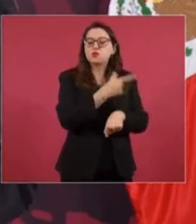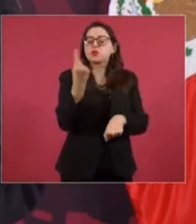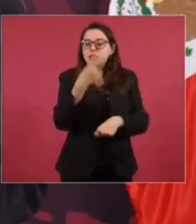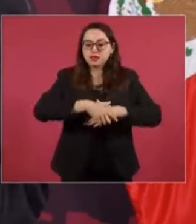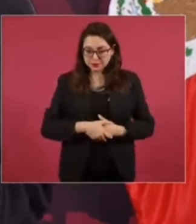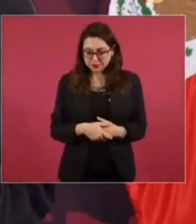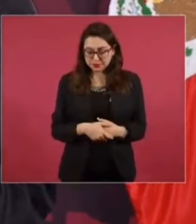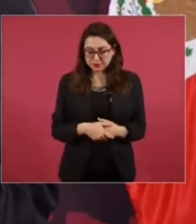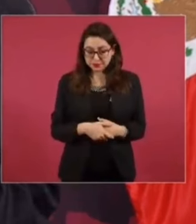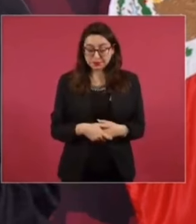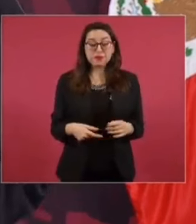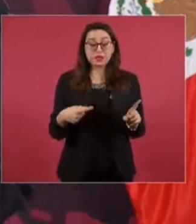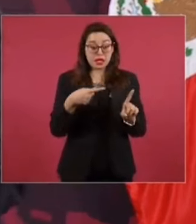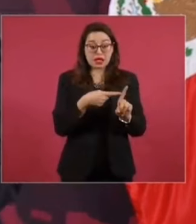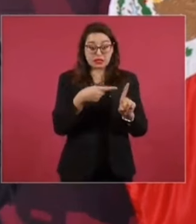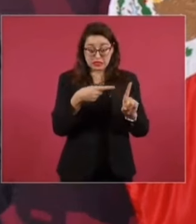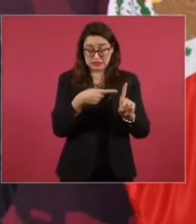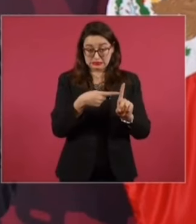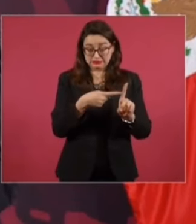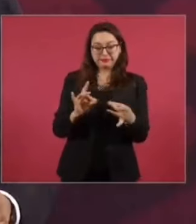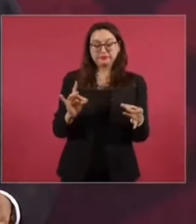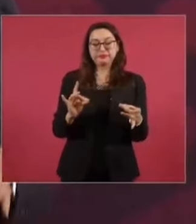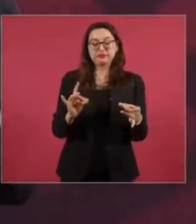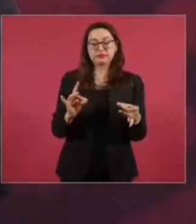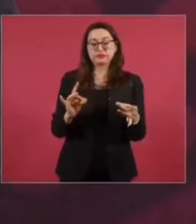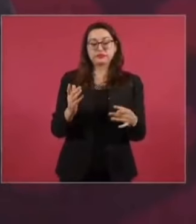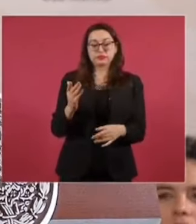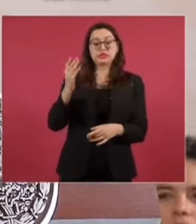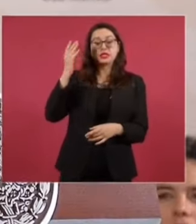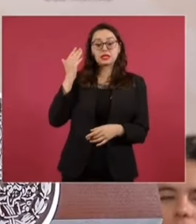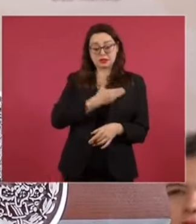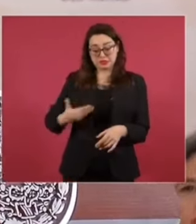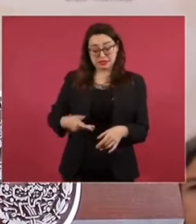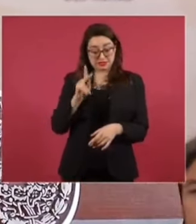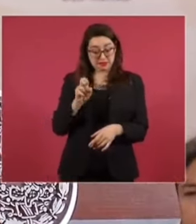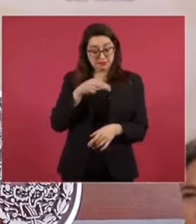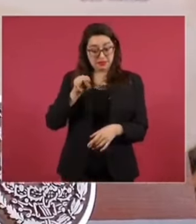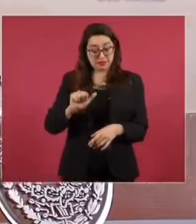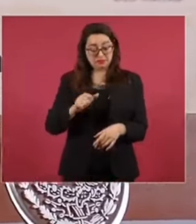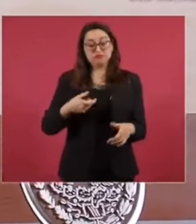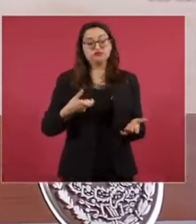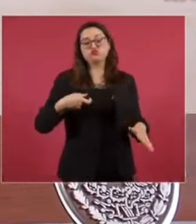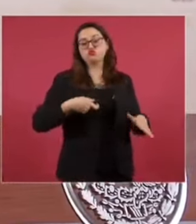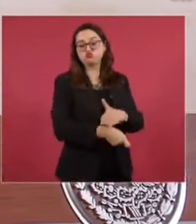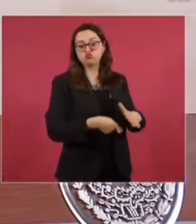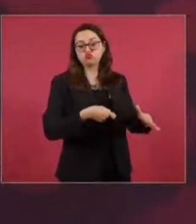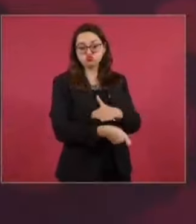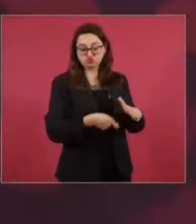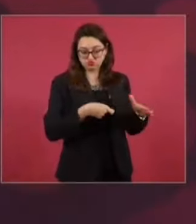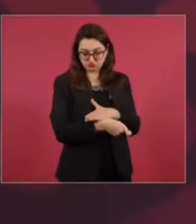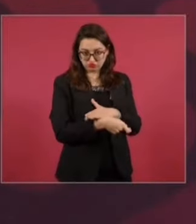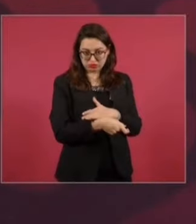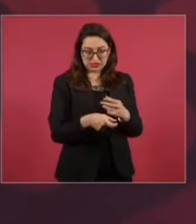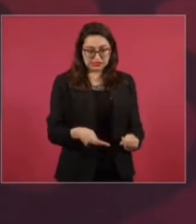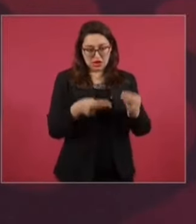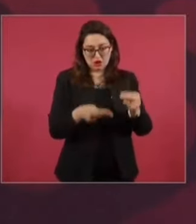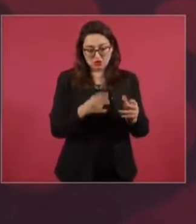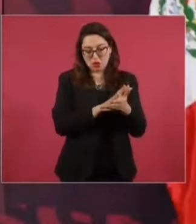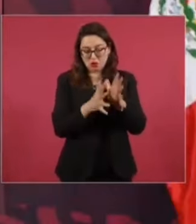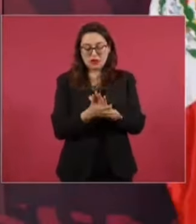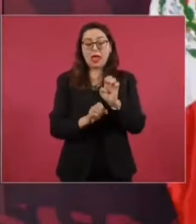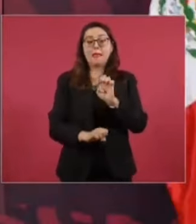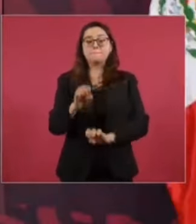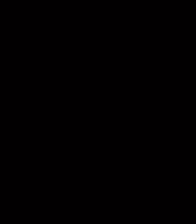porque desde la campaña del licenciado Peña, él recibió dinero de una empresa brasileña,